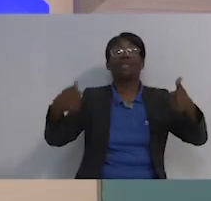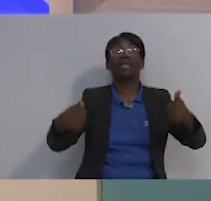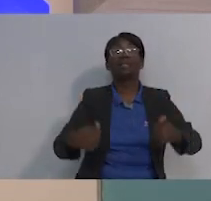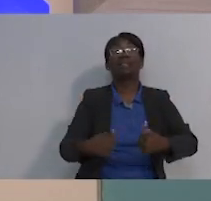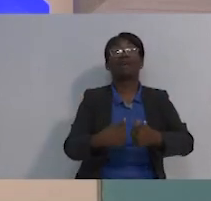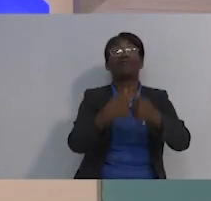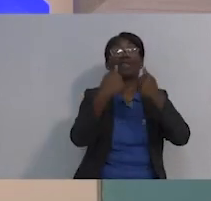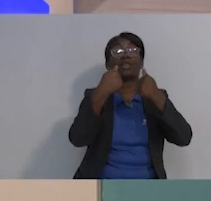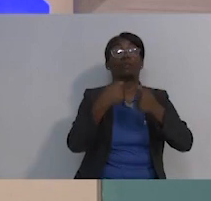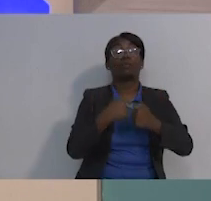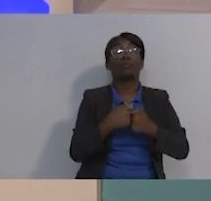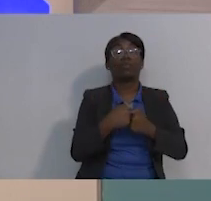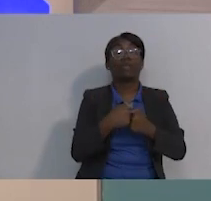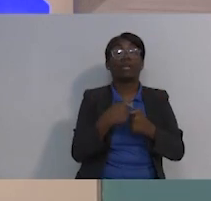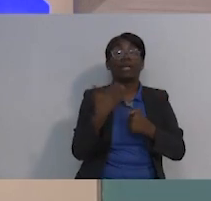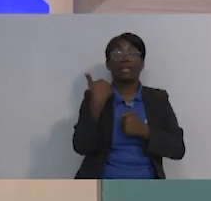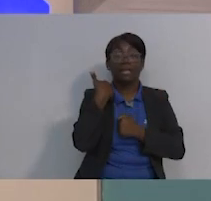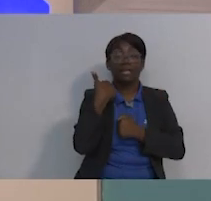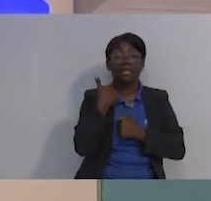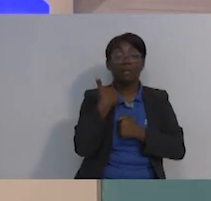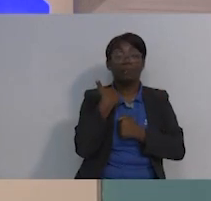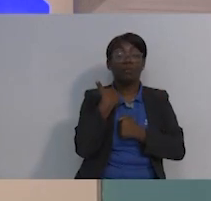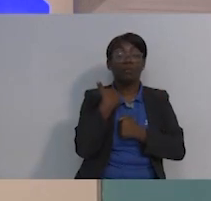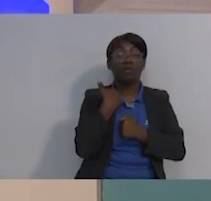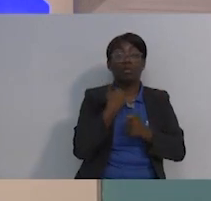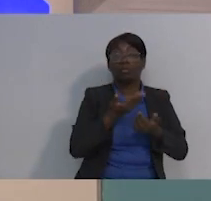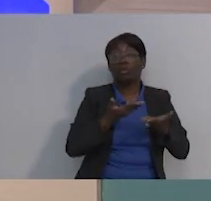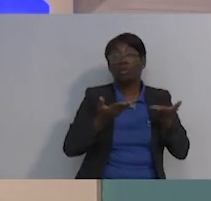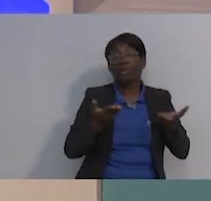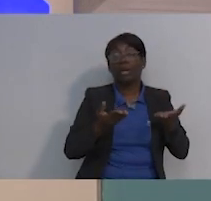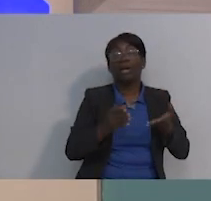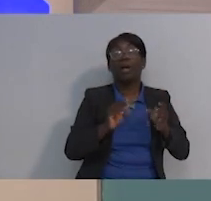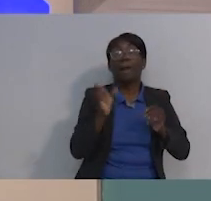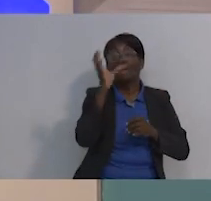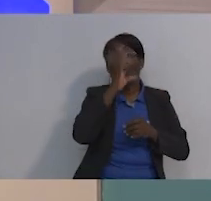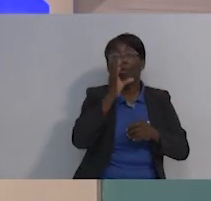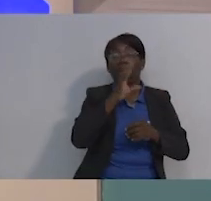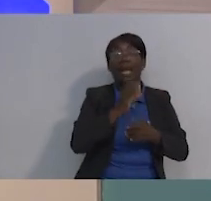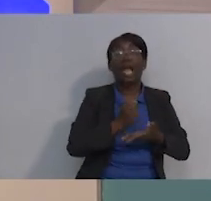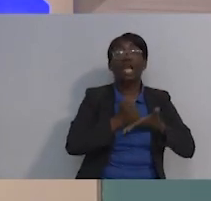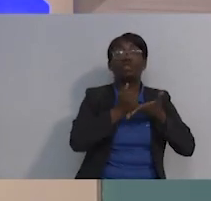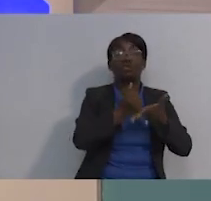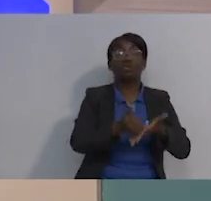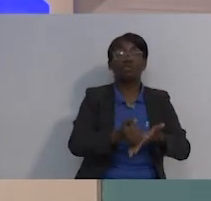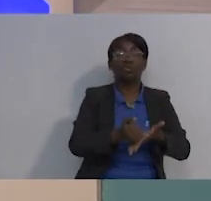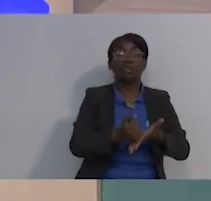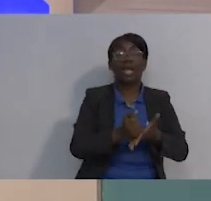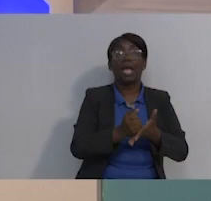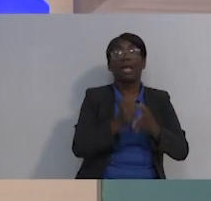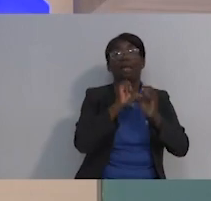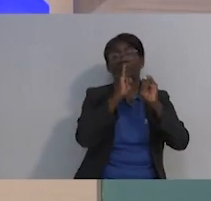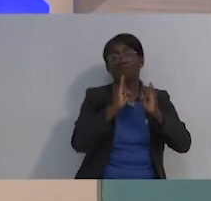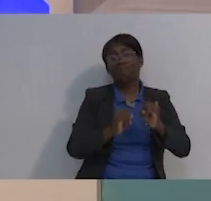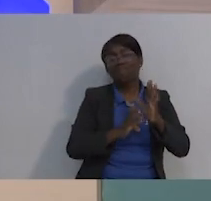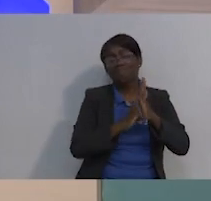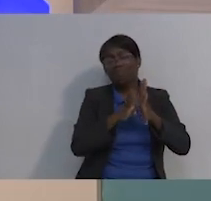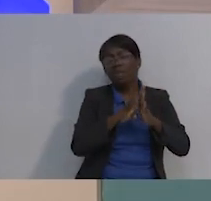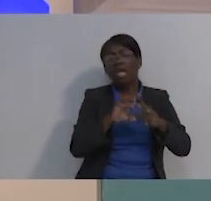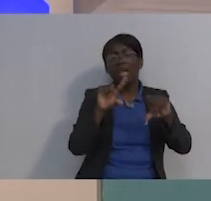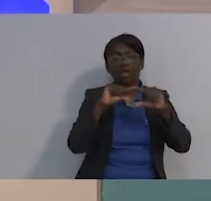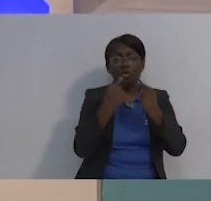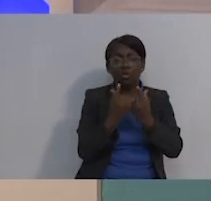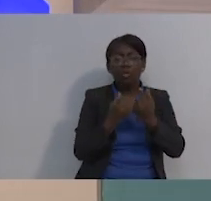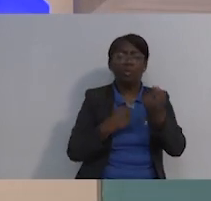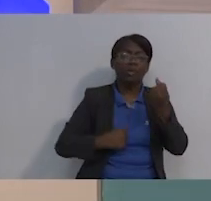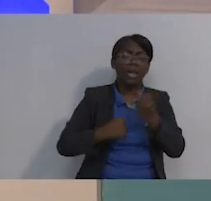ayuda, está el oncológico, están los grupos de apoyo, muchas cosas. Y en YouTube o